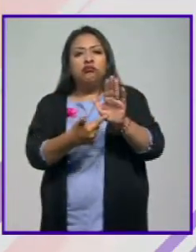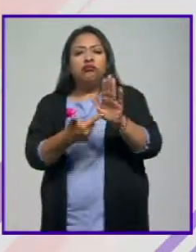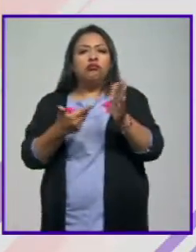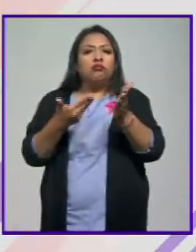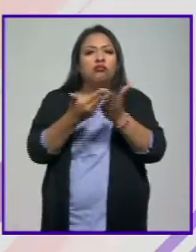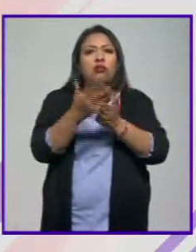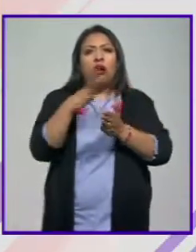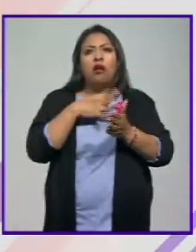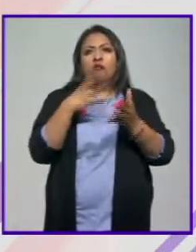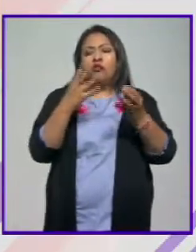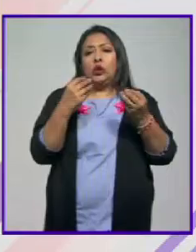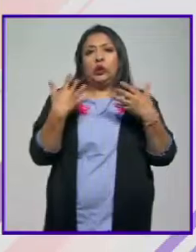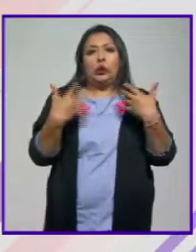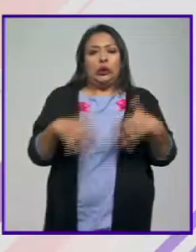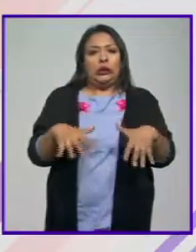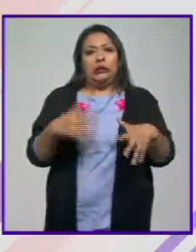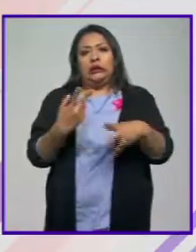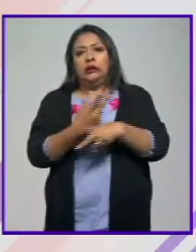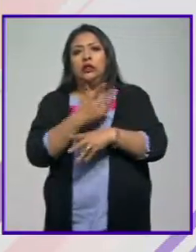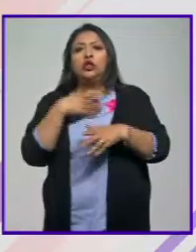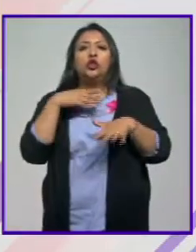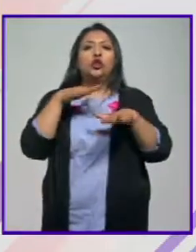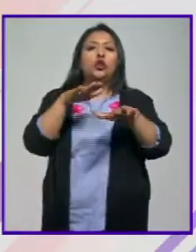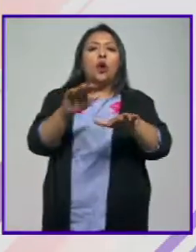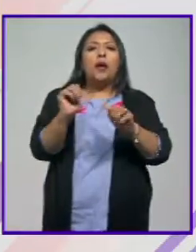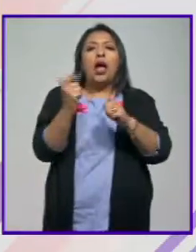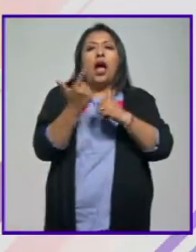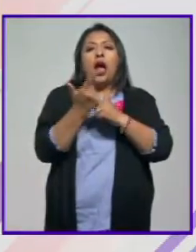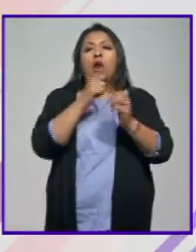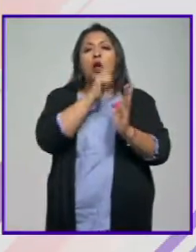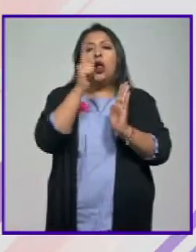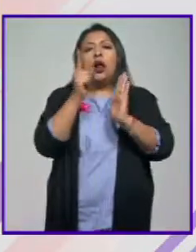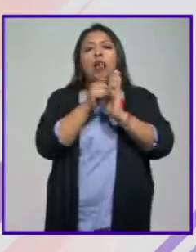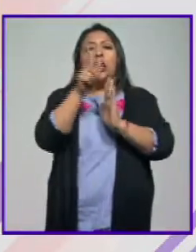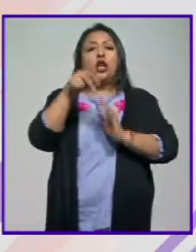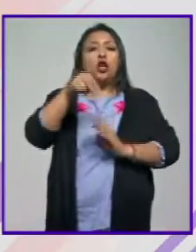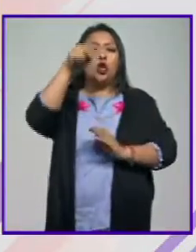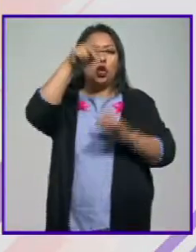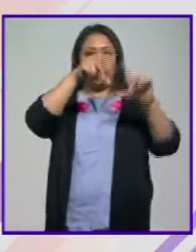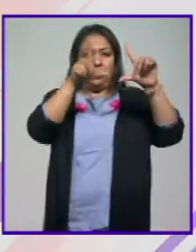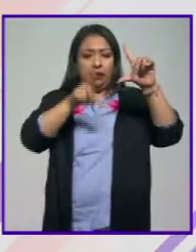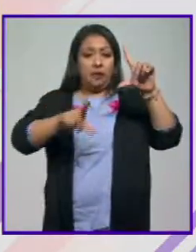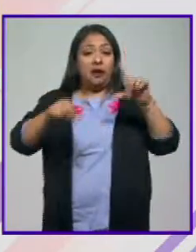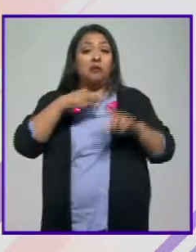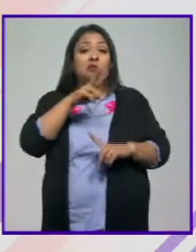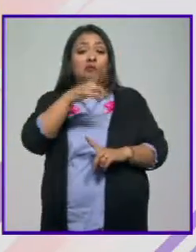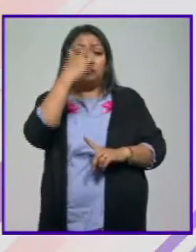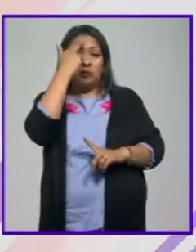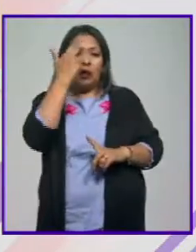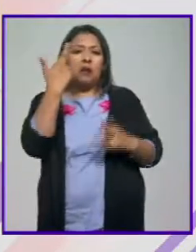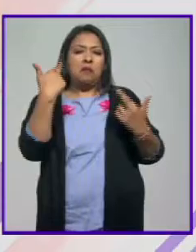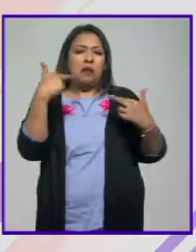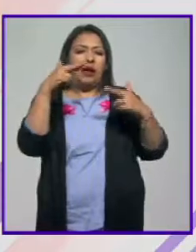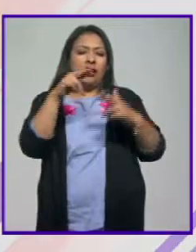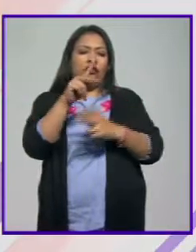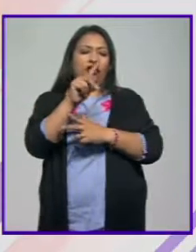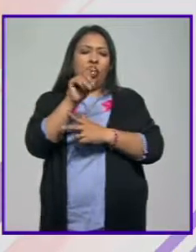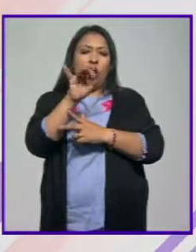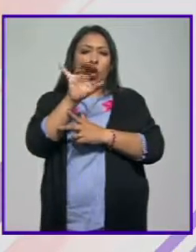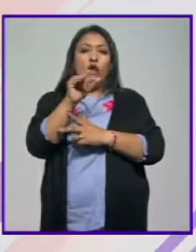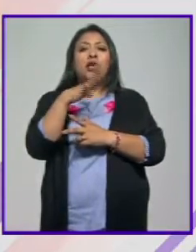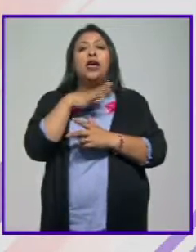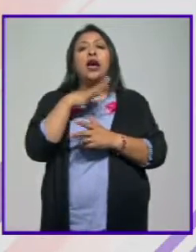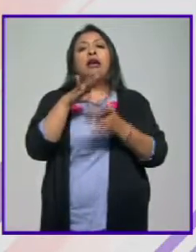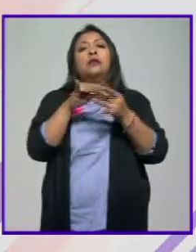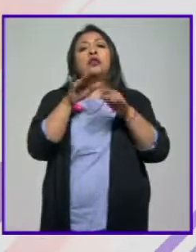llega con mucha polémica a propósito de algo que se está legislando en el norte del país. Efectivamente, el maestro en teología, Julián Cruz Salta, nos